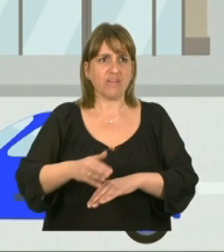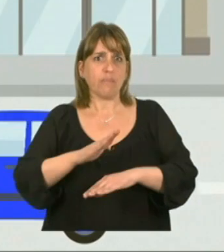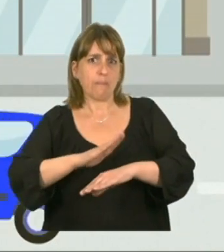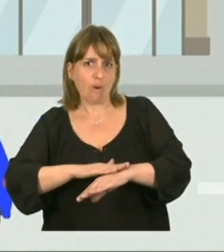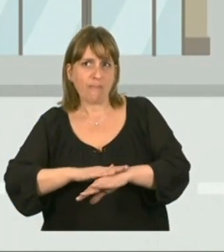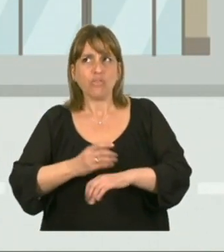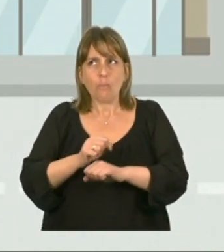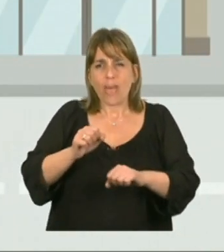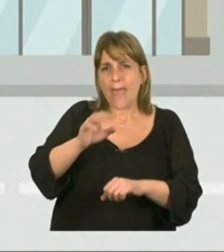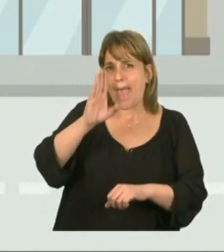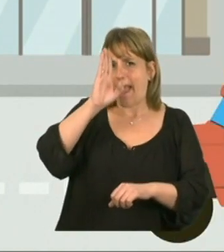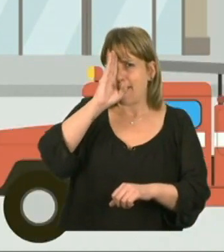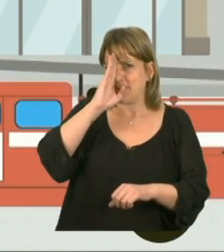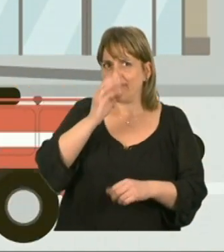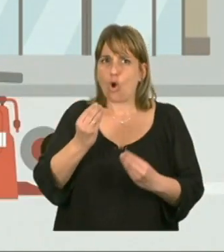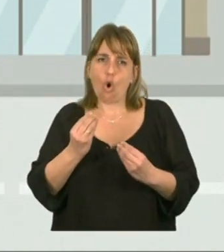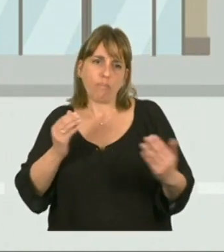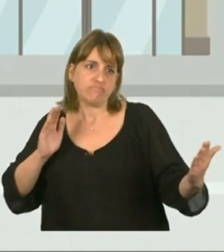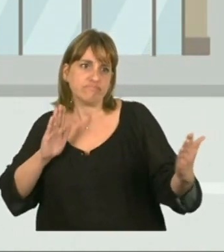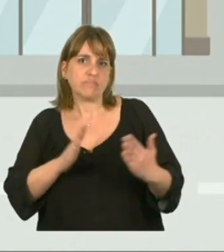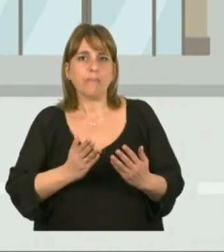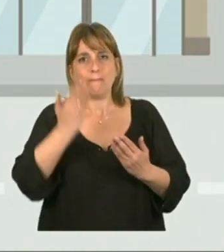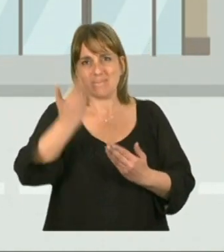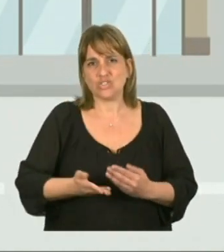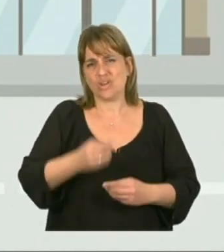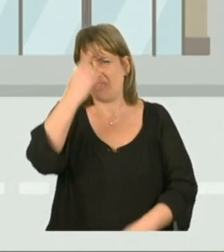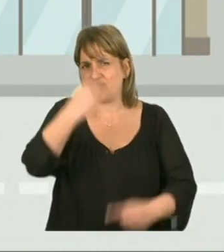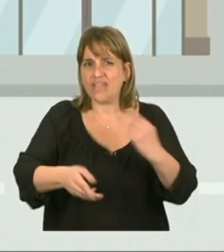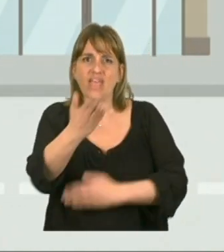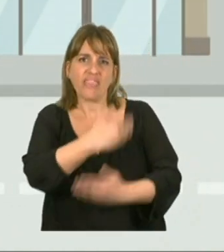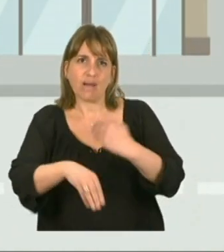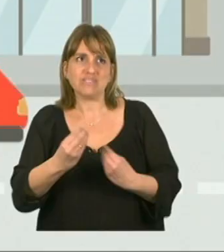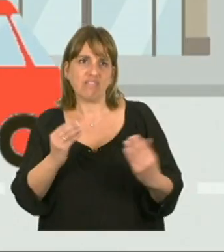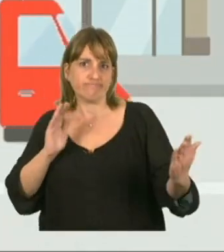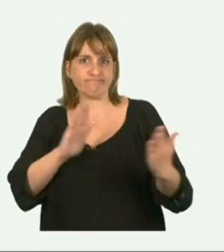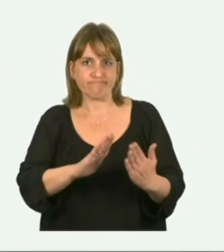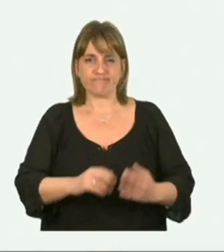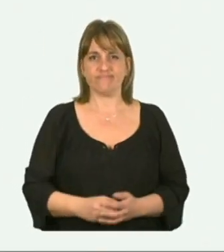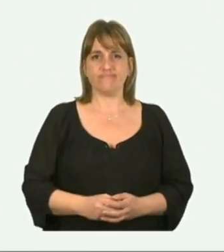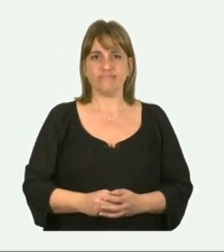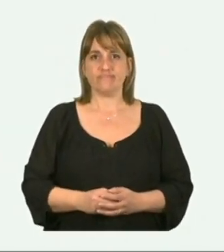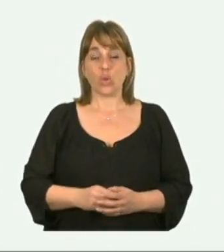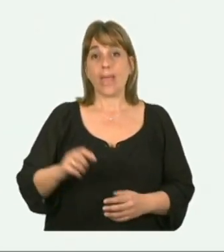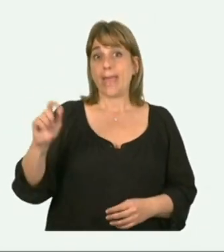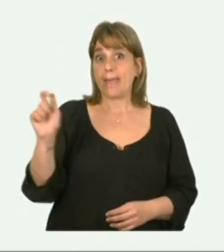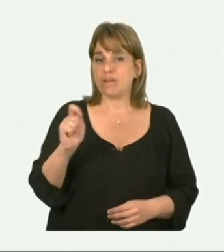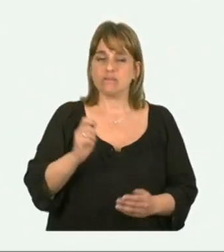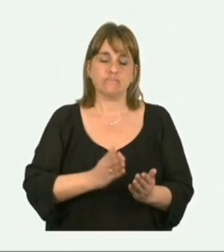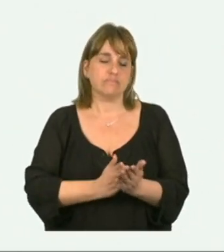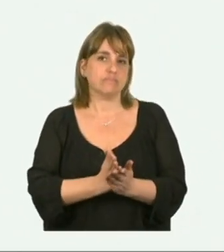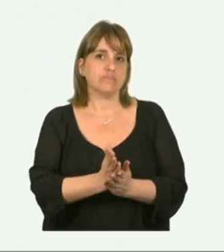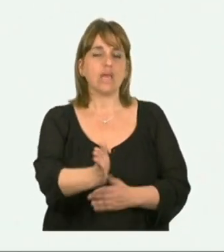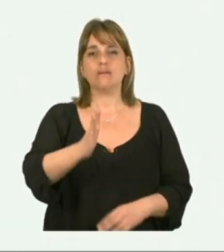sobre buenas prácticas para el trato y la atención de personas según los distintos tipos de discapacidad. Ante cualquier emergencia, recuerda,